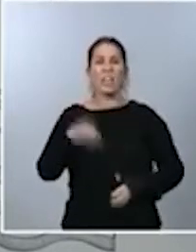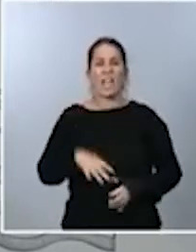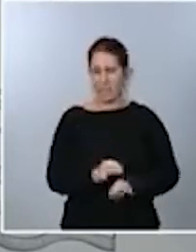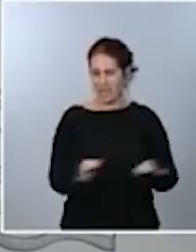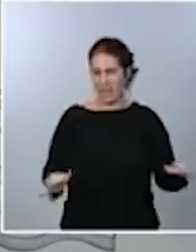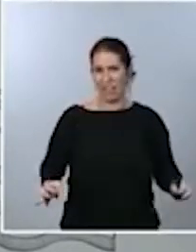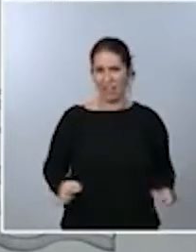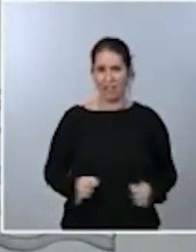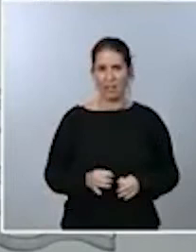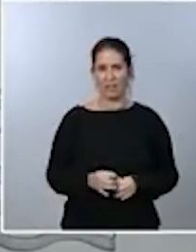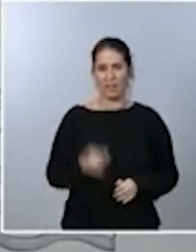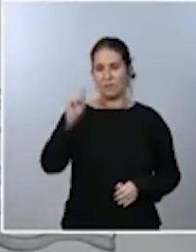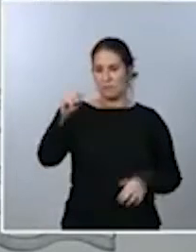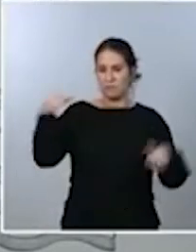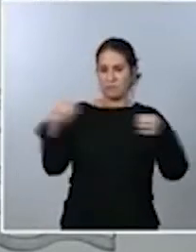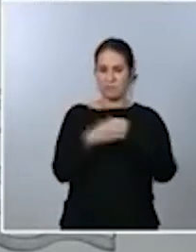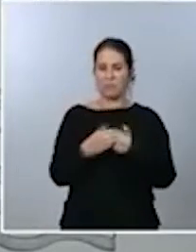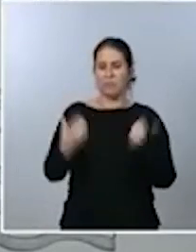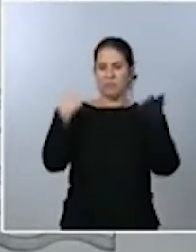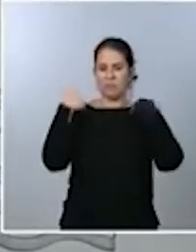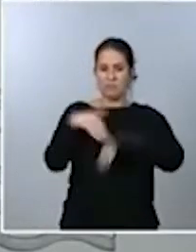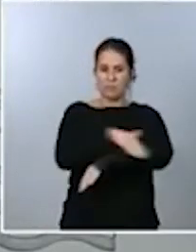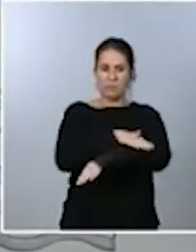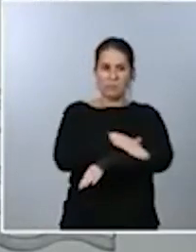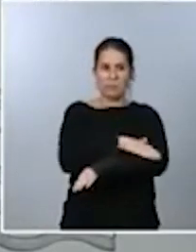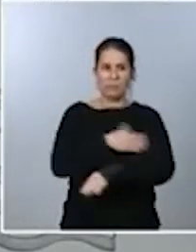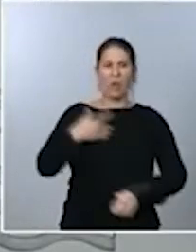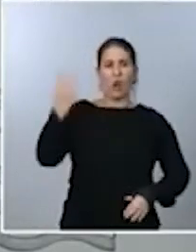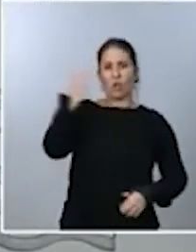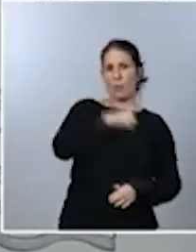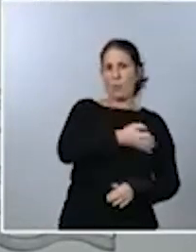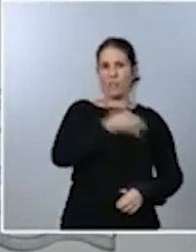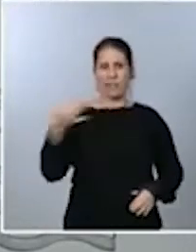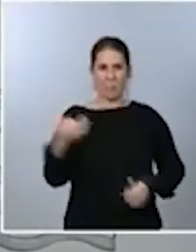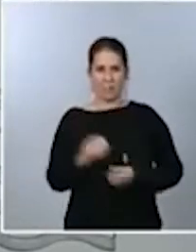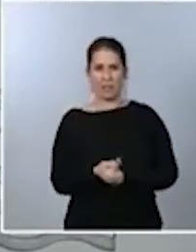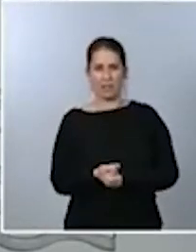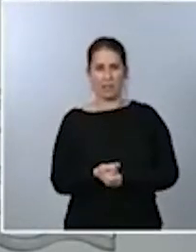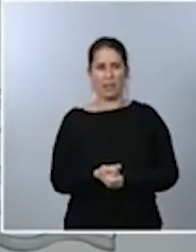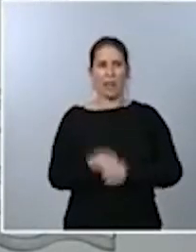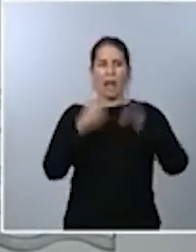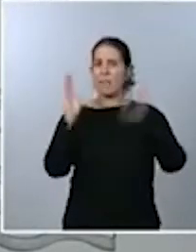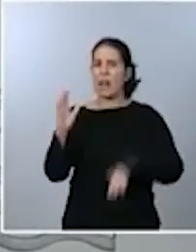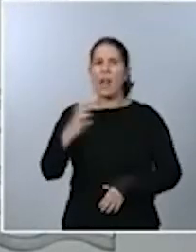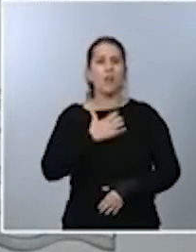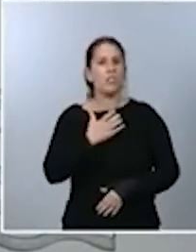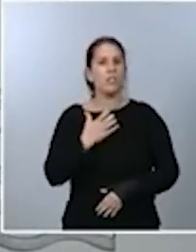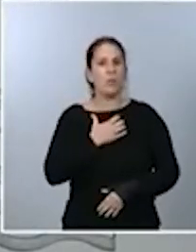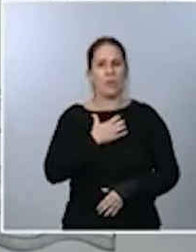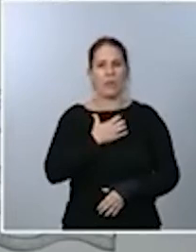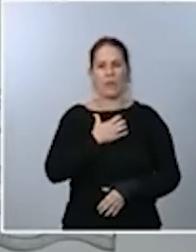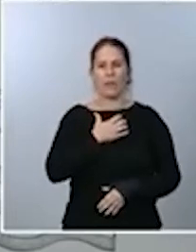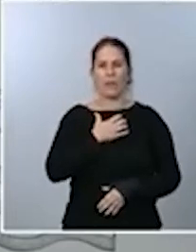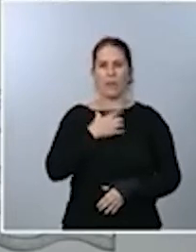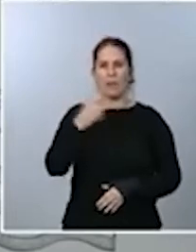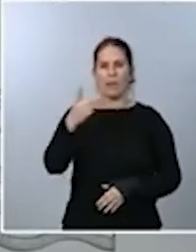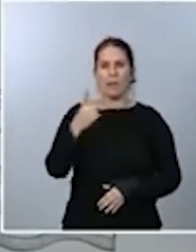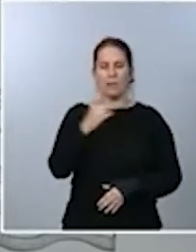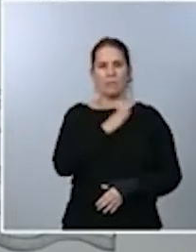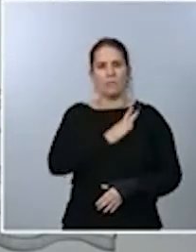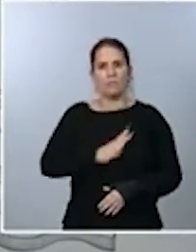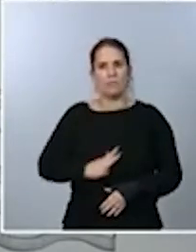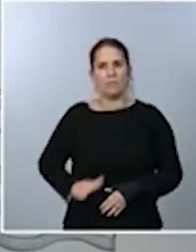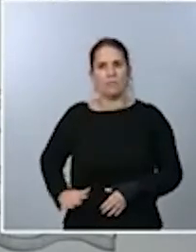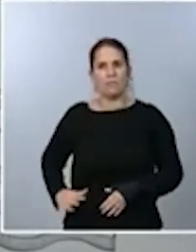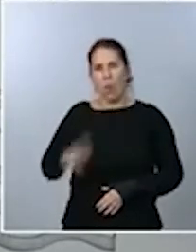responsabilidades de gobierno lo sabe perfectamente. No es posible mantener un órgano interino durante dos o tres años. Eso es algo